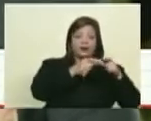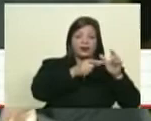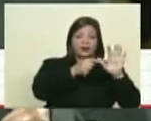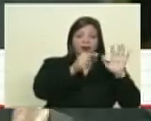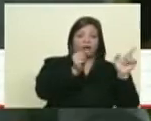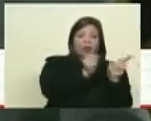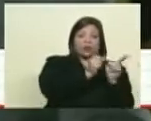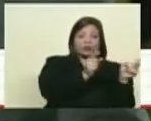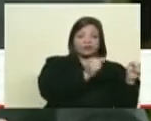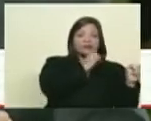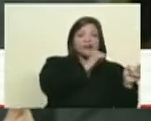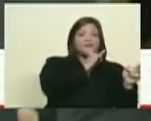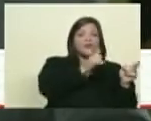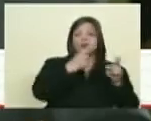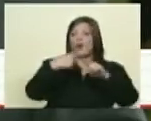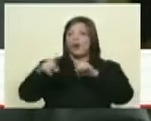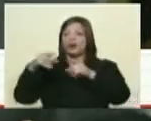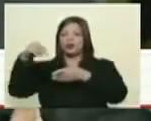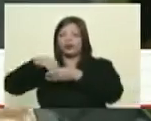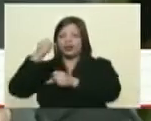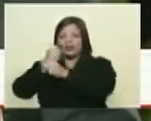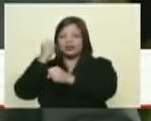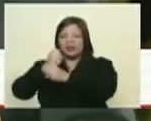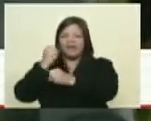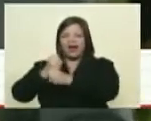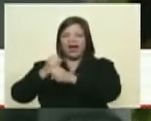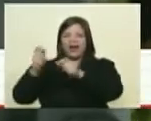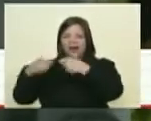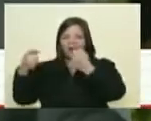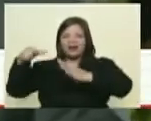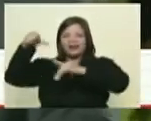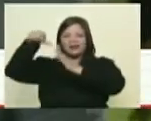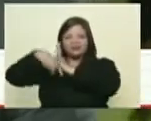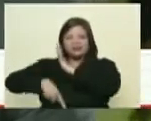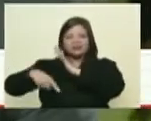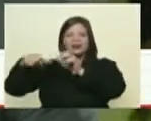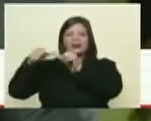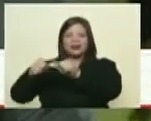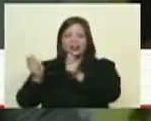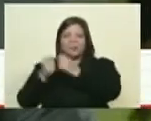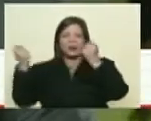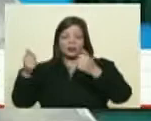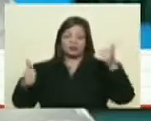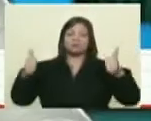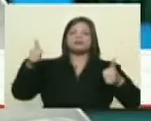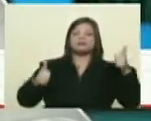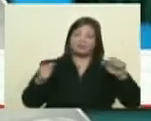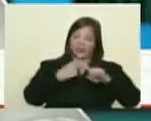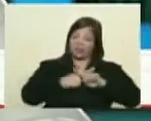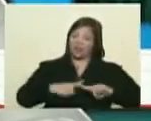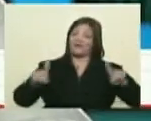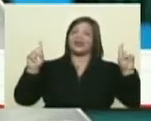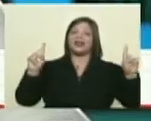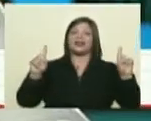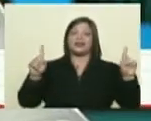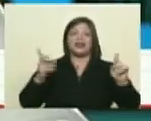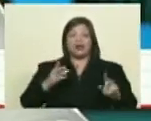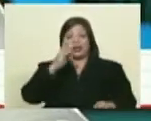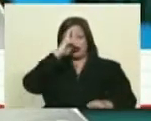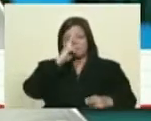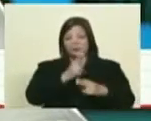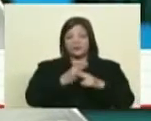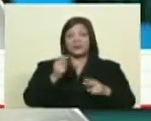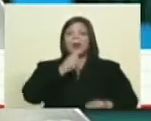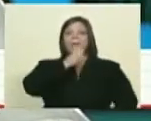el periodista que es de la plantilla del staff llamémoslo así de la nómina estable de un periódico si yo creo que si porque uno de los baluartes también